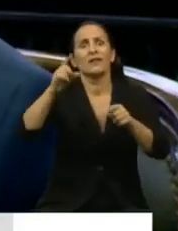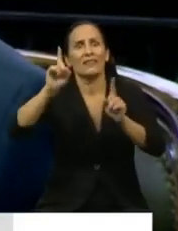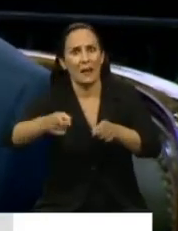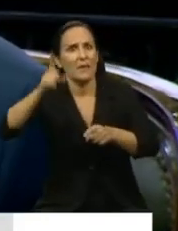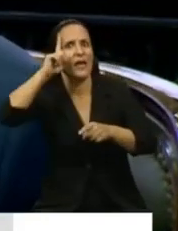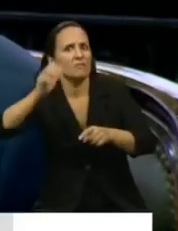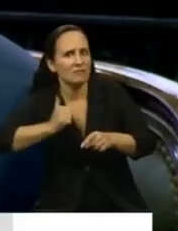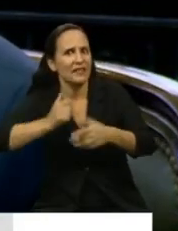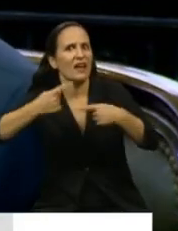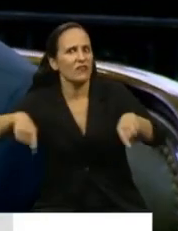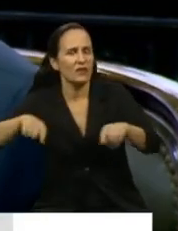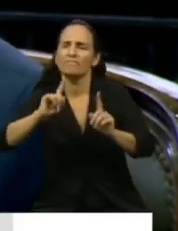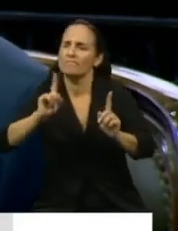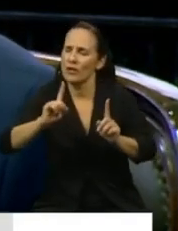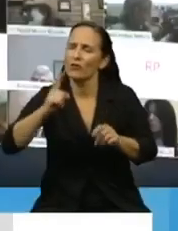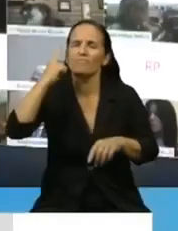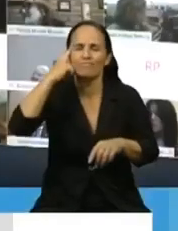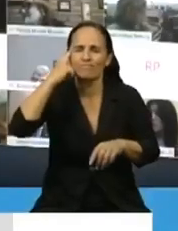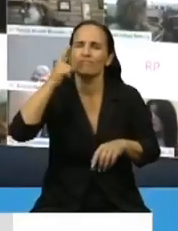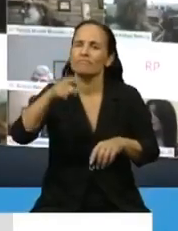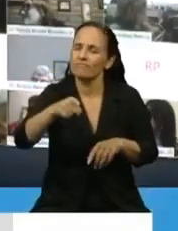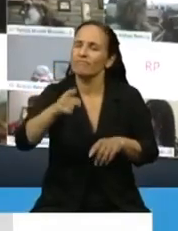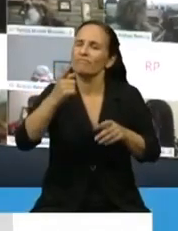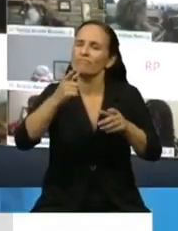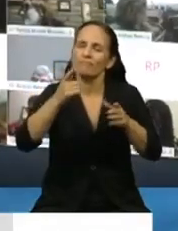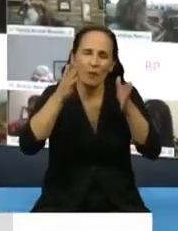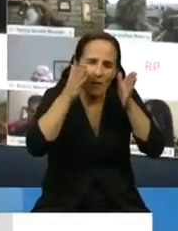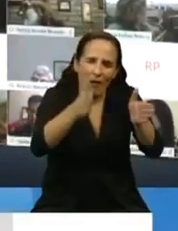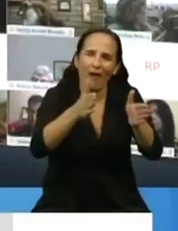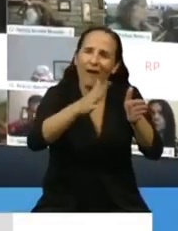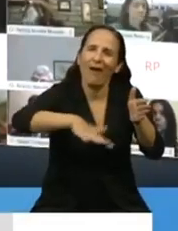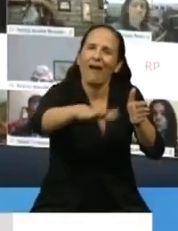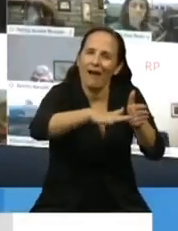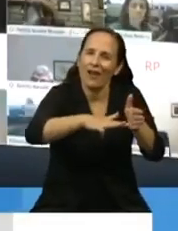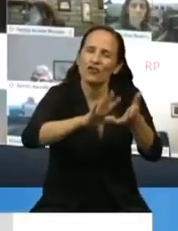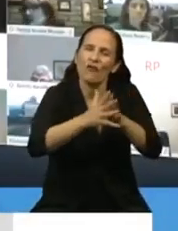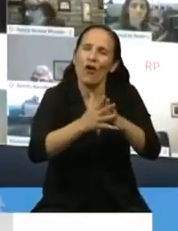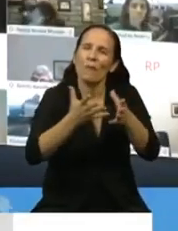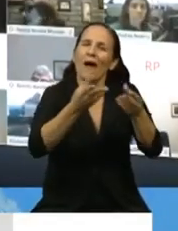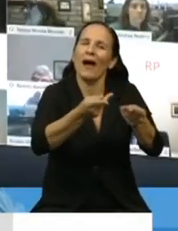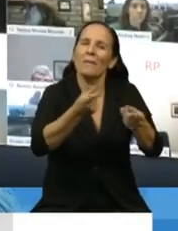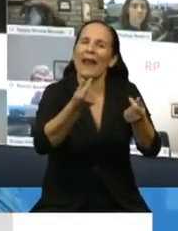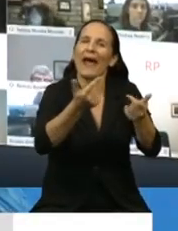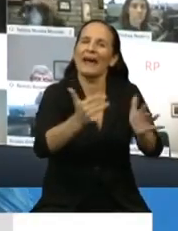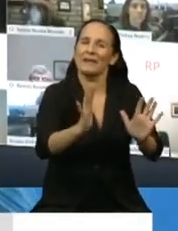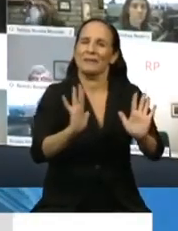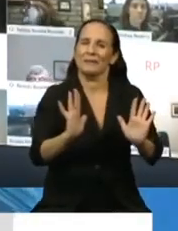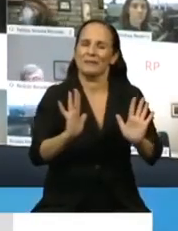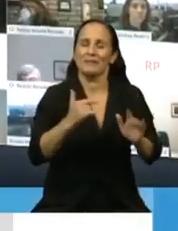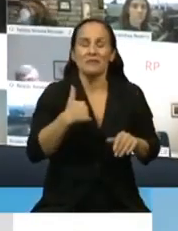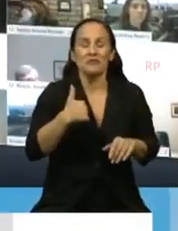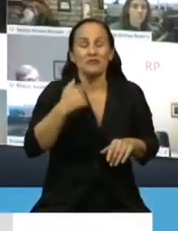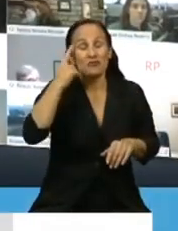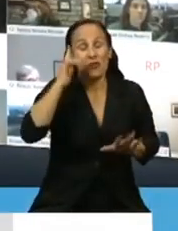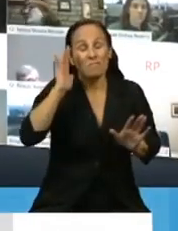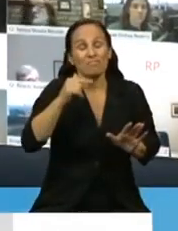un reconocimiento, es demostrarles que pensamos en ello, es una ayuda al bolsillo. Señor Presidente, me animo y me atrevo a